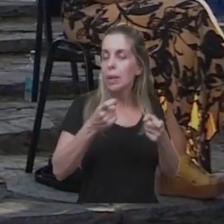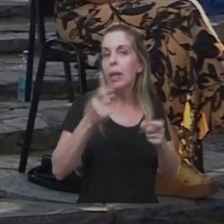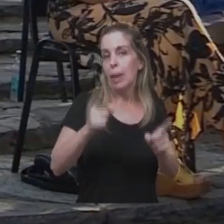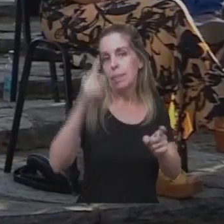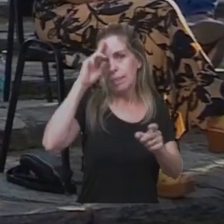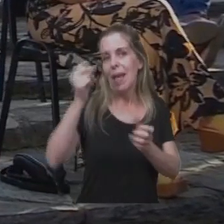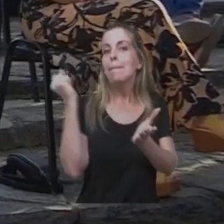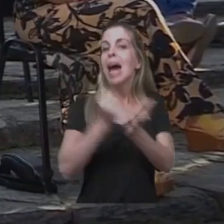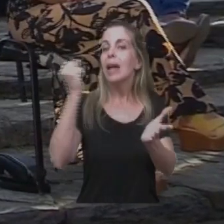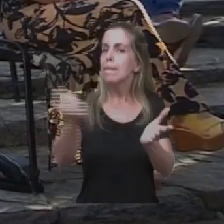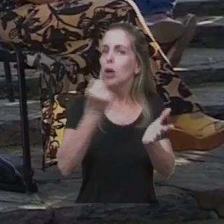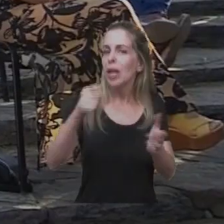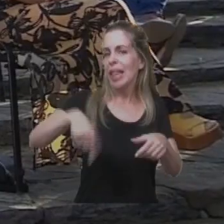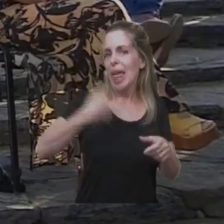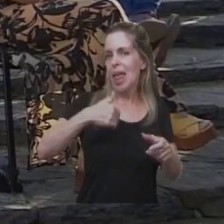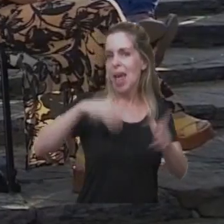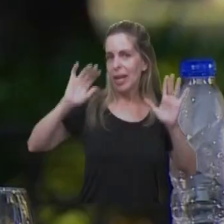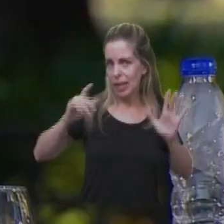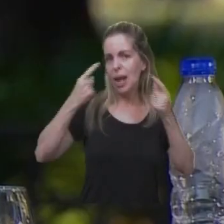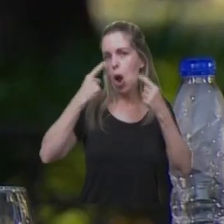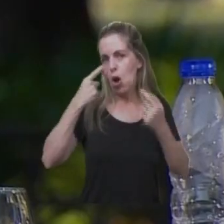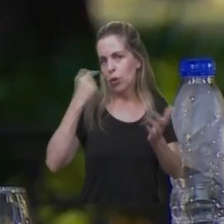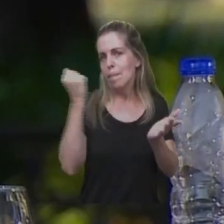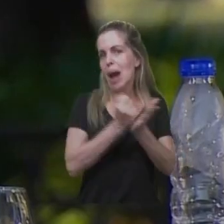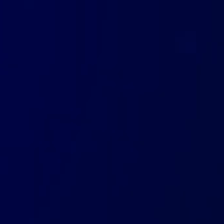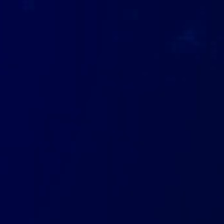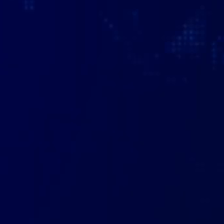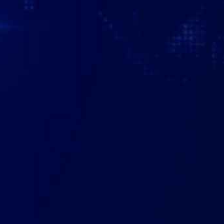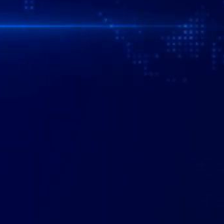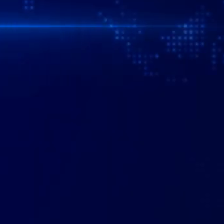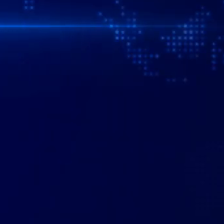hay en el país. O sea, estamos hablando de primeras marcas que están componiendo este programa.